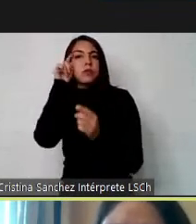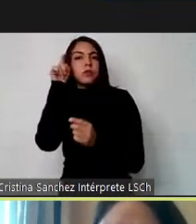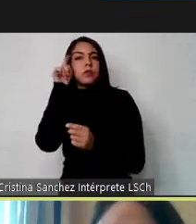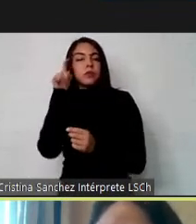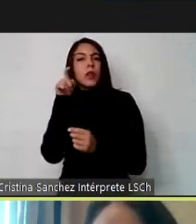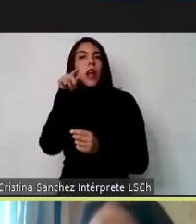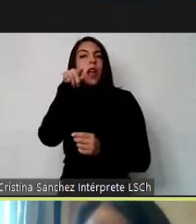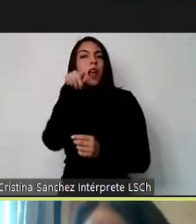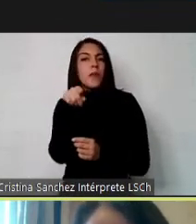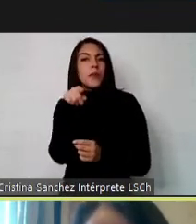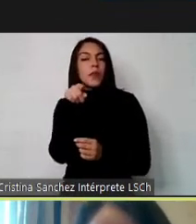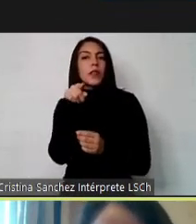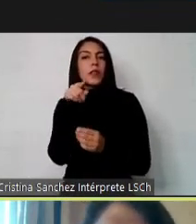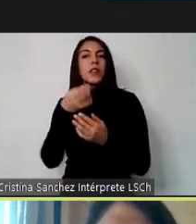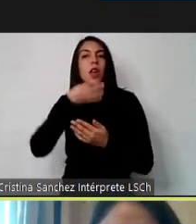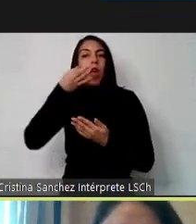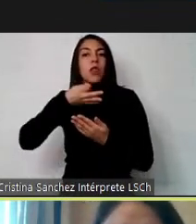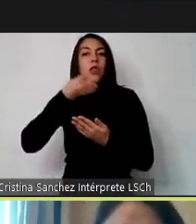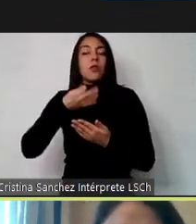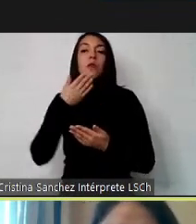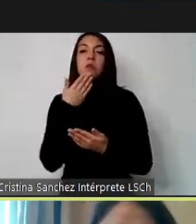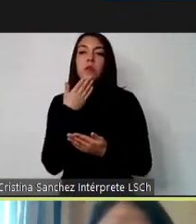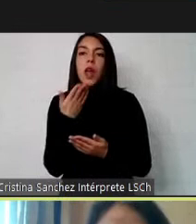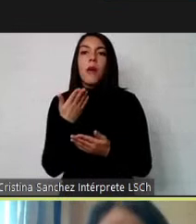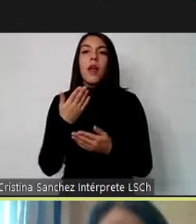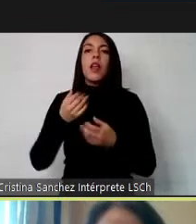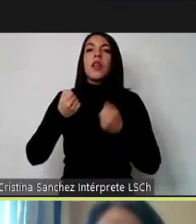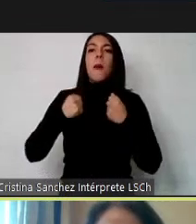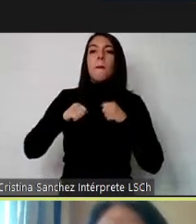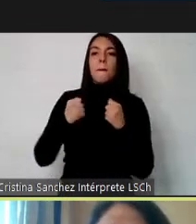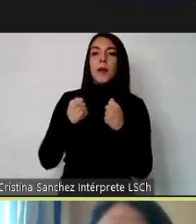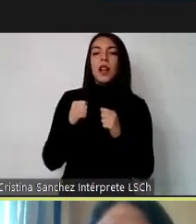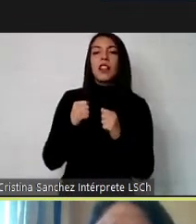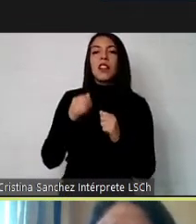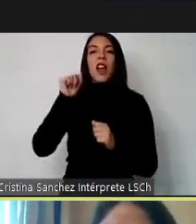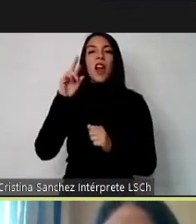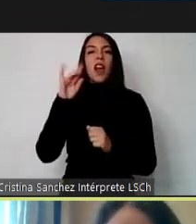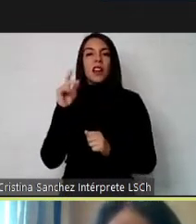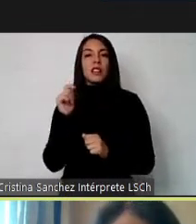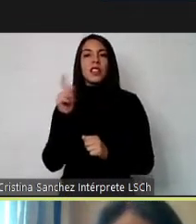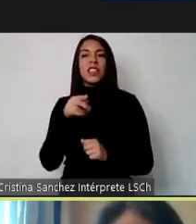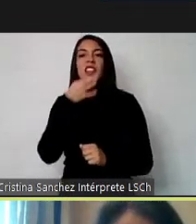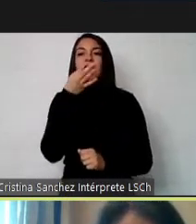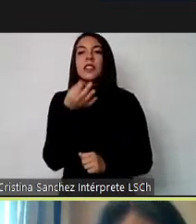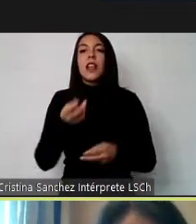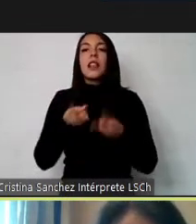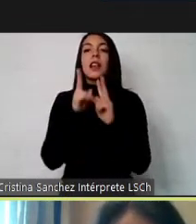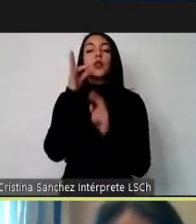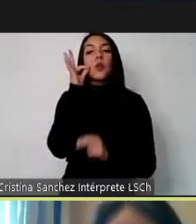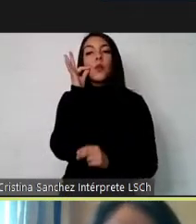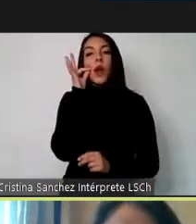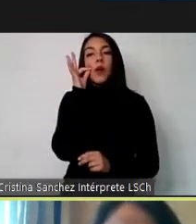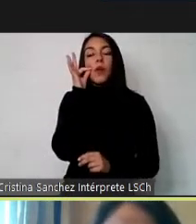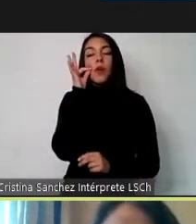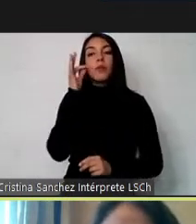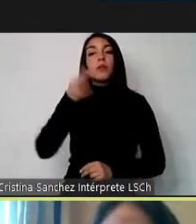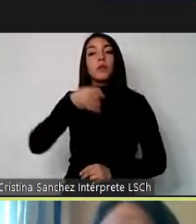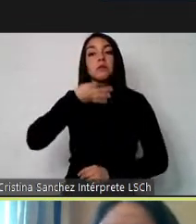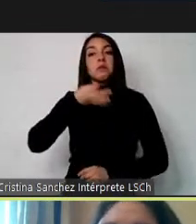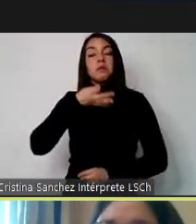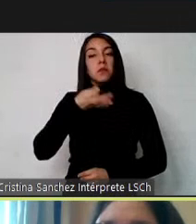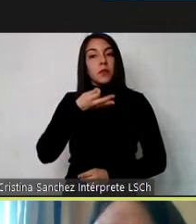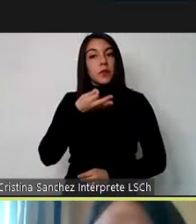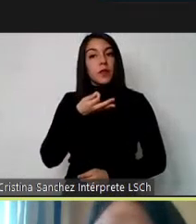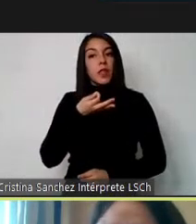discurso y desde la práctica. ¿Y qué señala Arias? Dice que los derechos humanos, desde el discurso, son